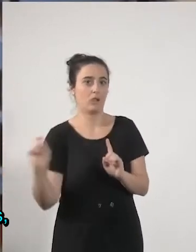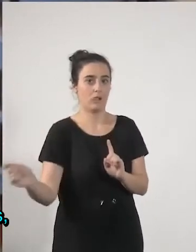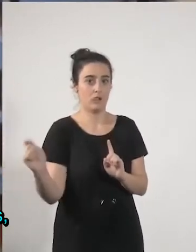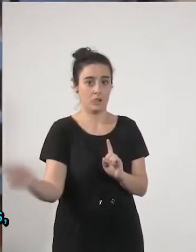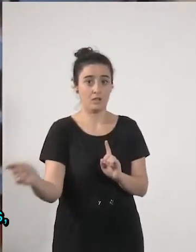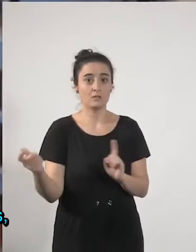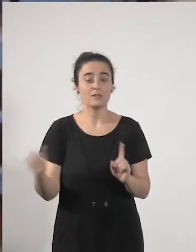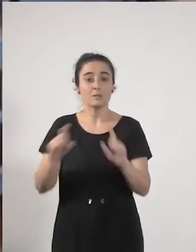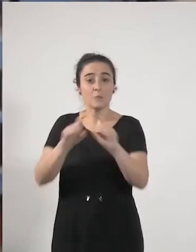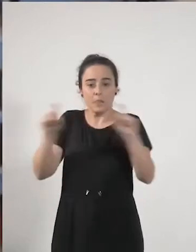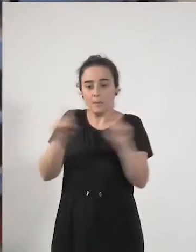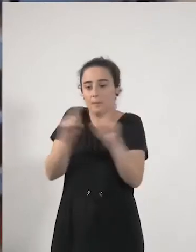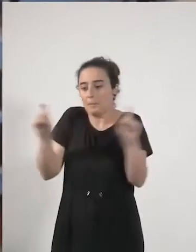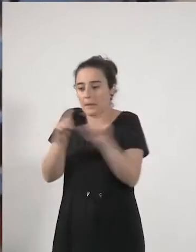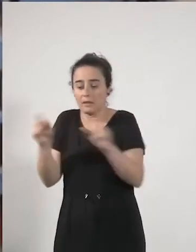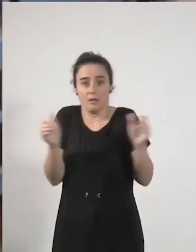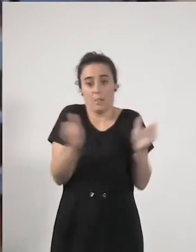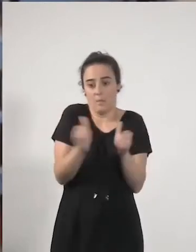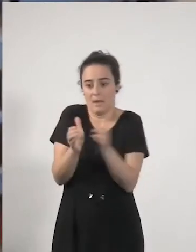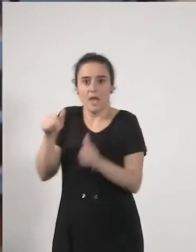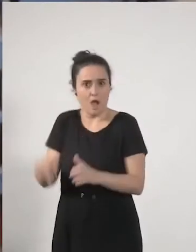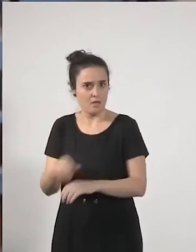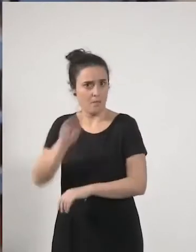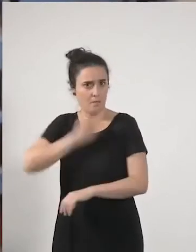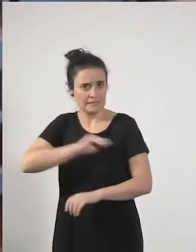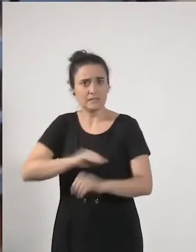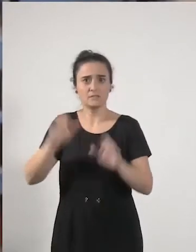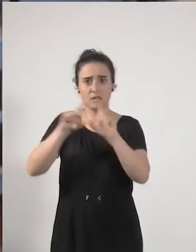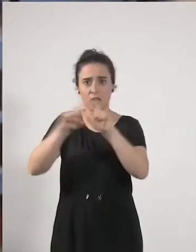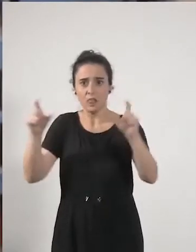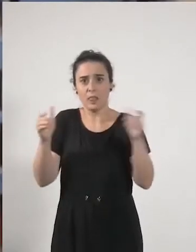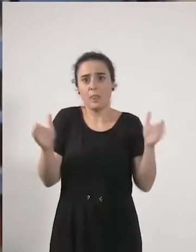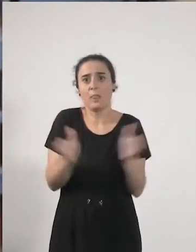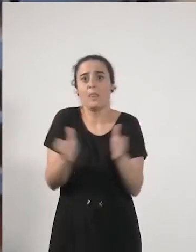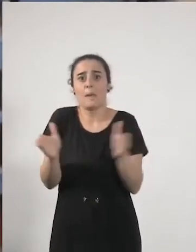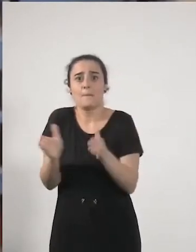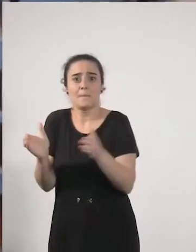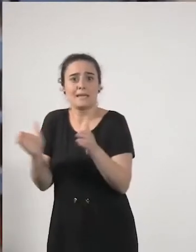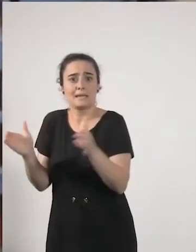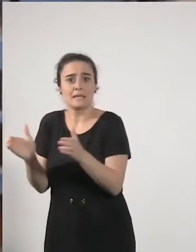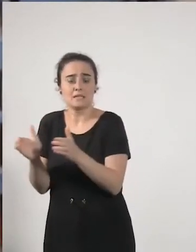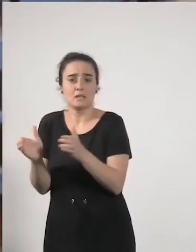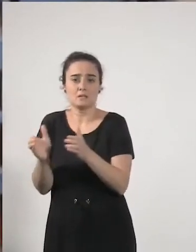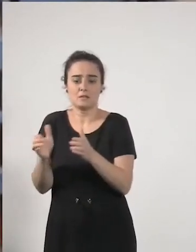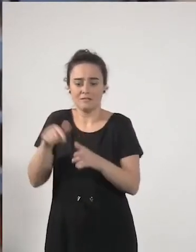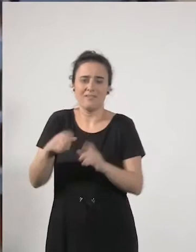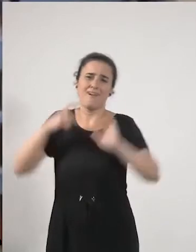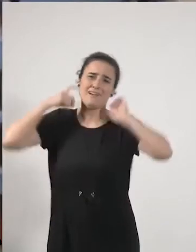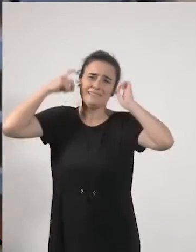pequeñas que hay muchas aquí pues normalmente hacen un esforzo mucho mayor que las grandes